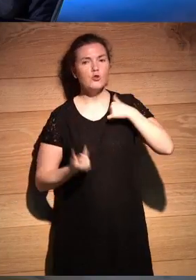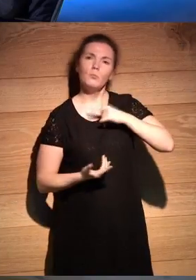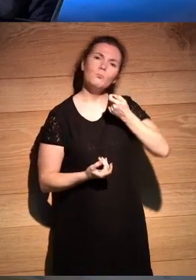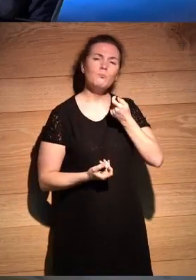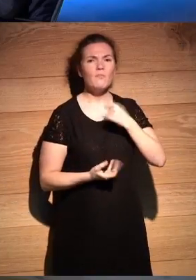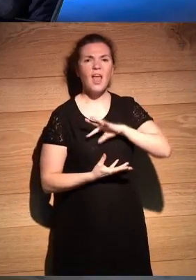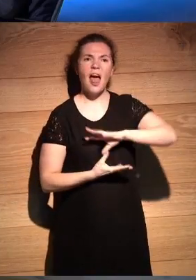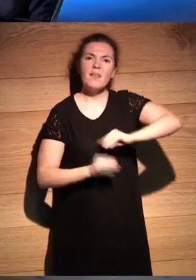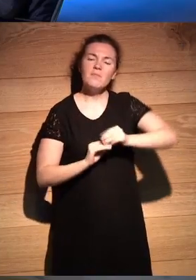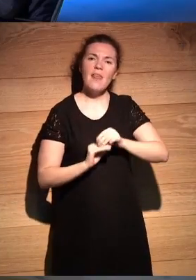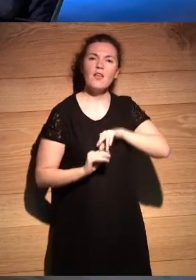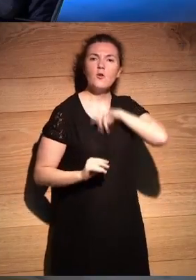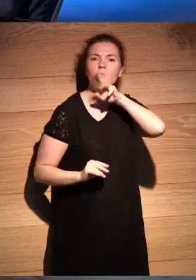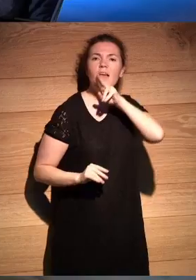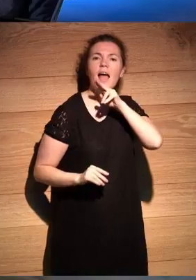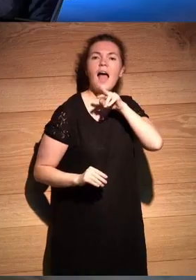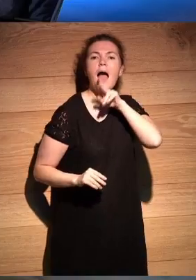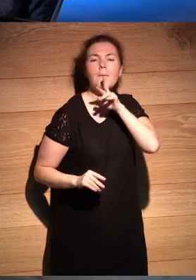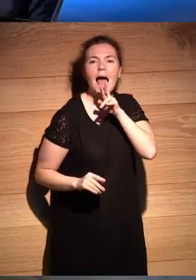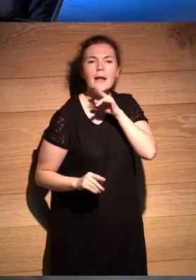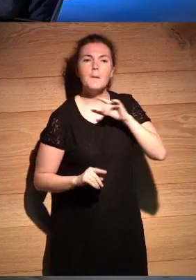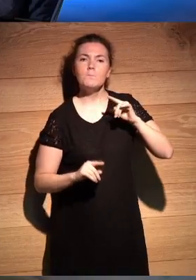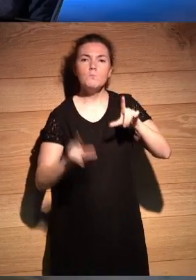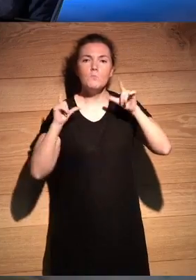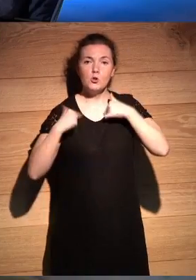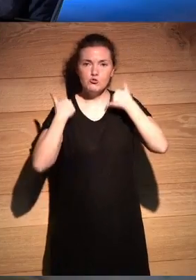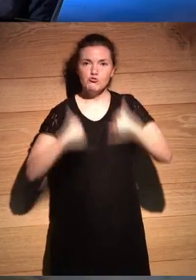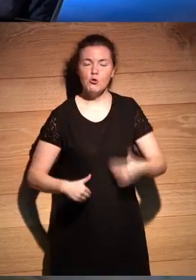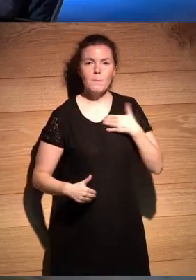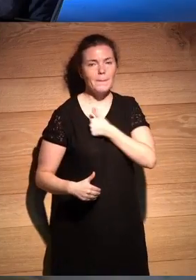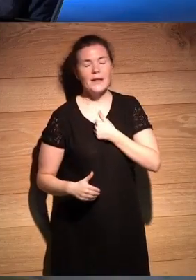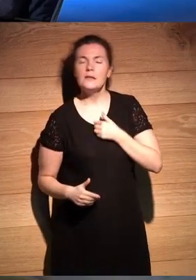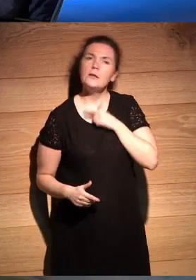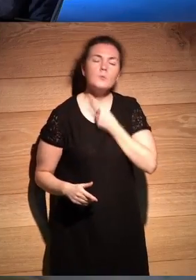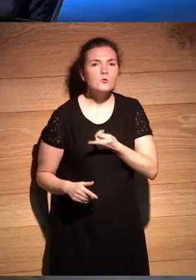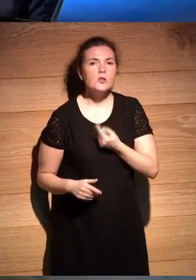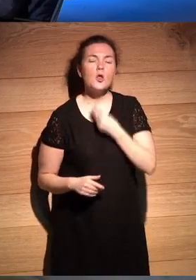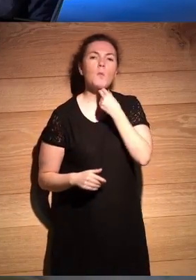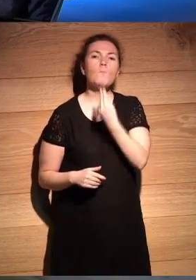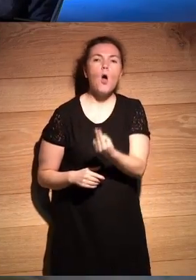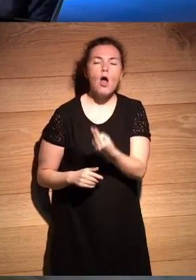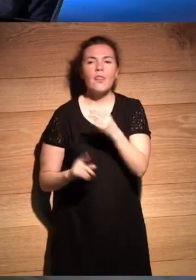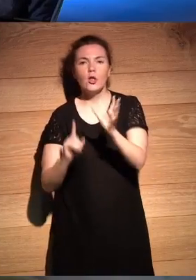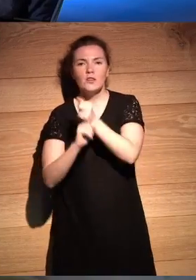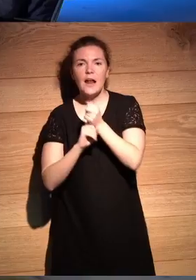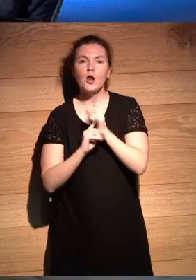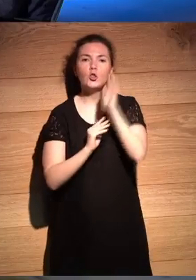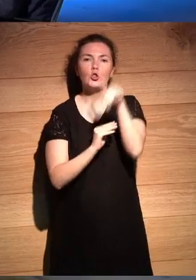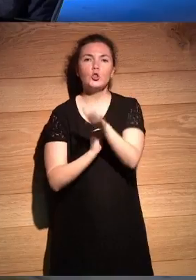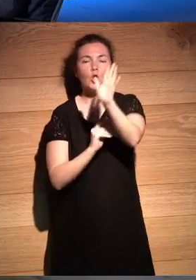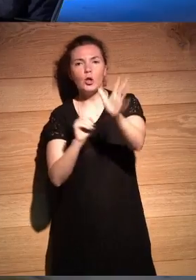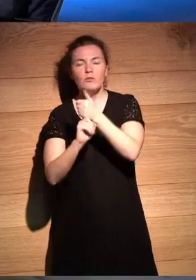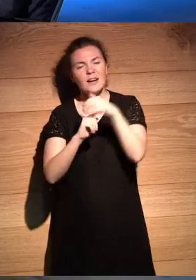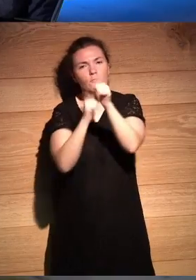a a hablar en primera persona y encontrar esa voz encontrar el tono encontrar la manera fue como